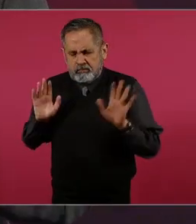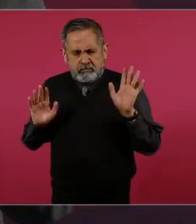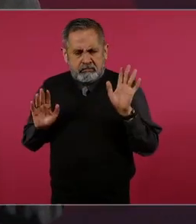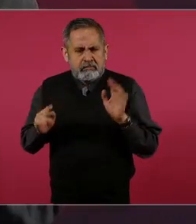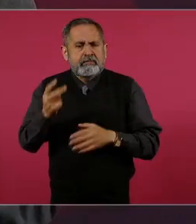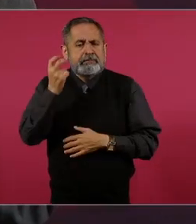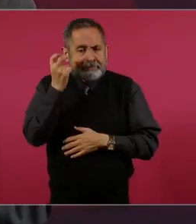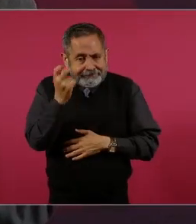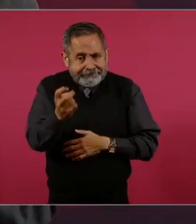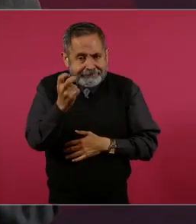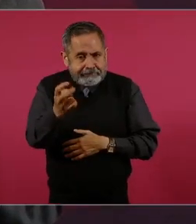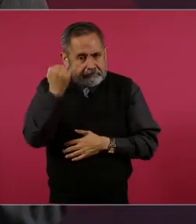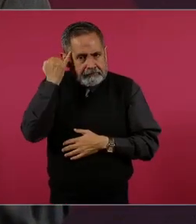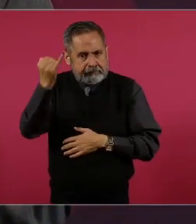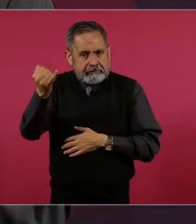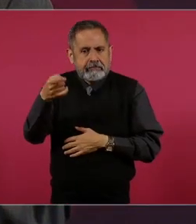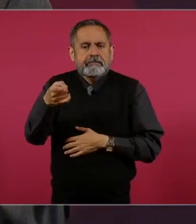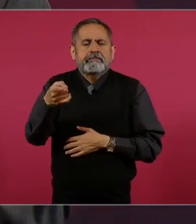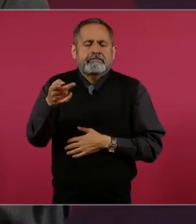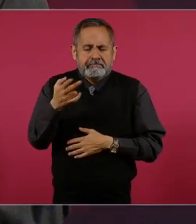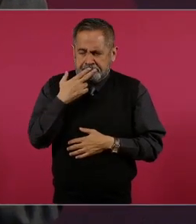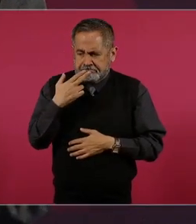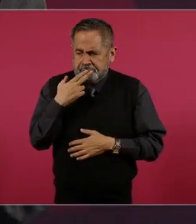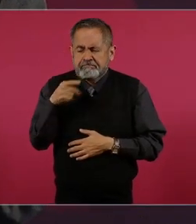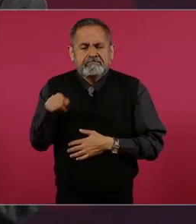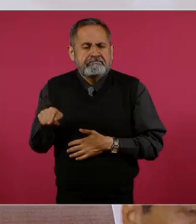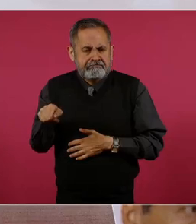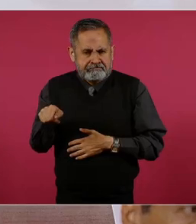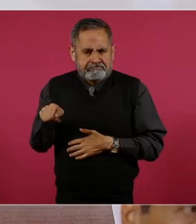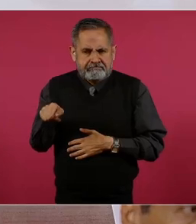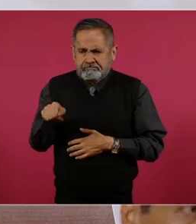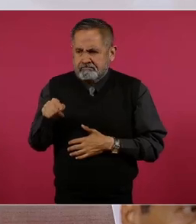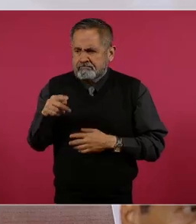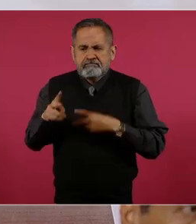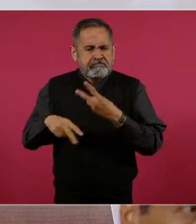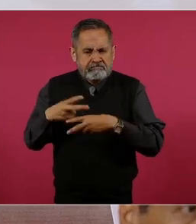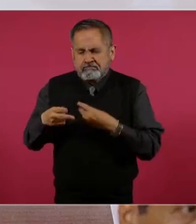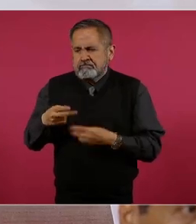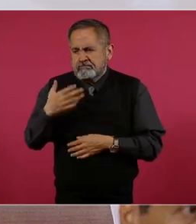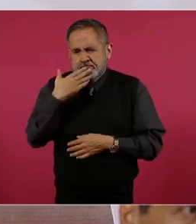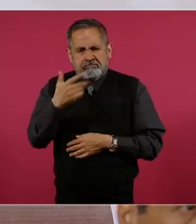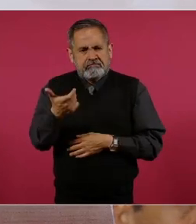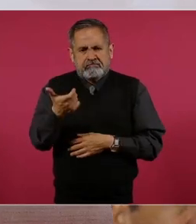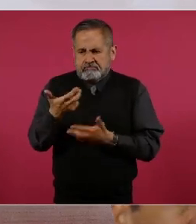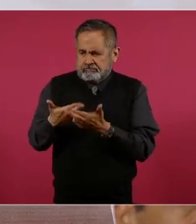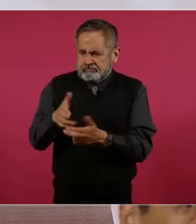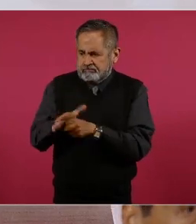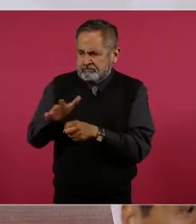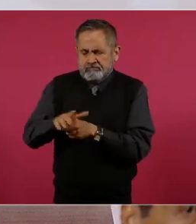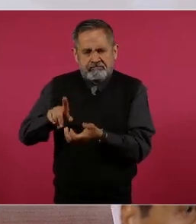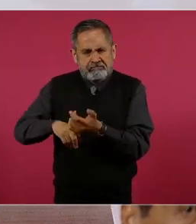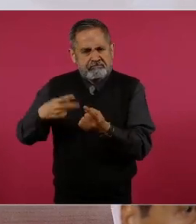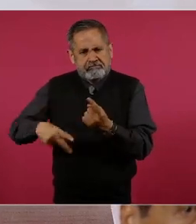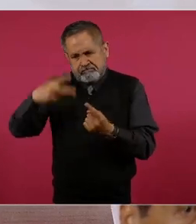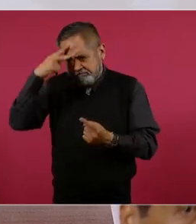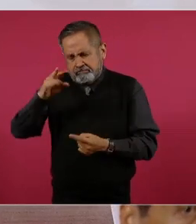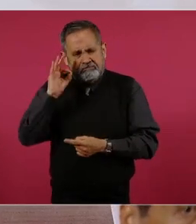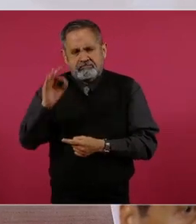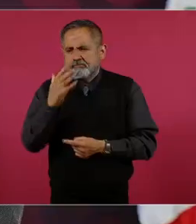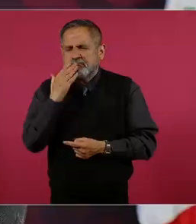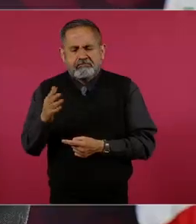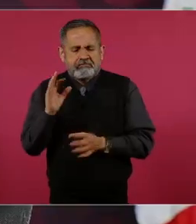Entonces, esa fórmula ha funcionado muy bien en México, en nuestro país. país,